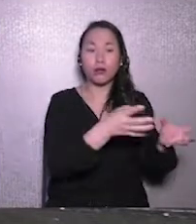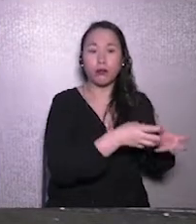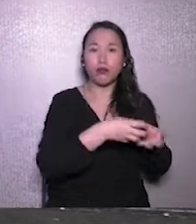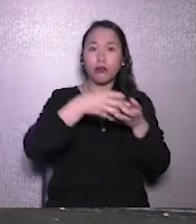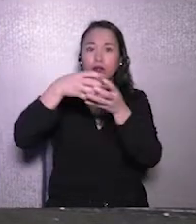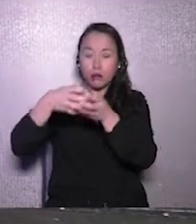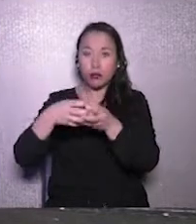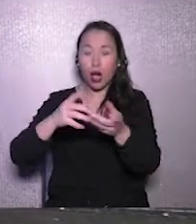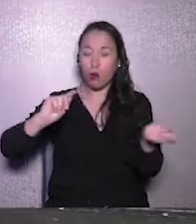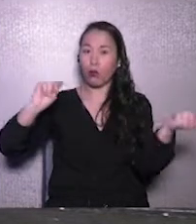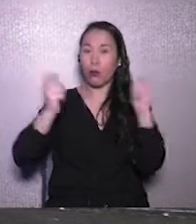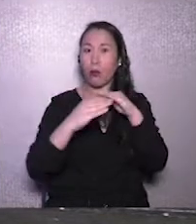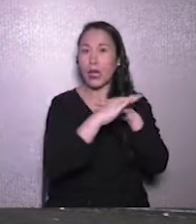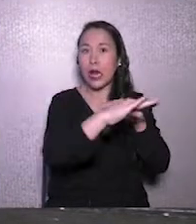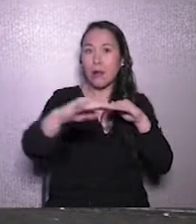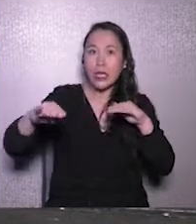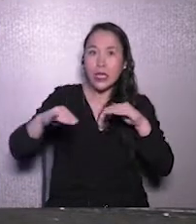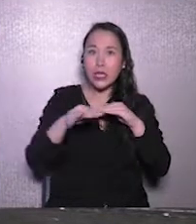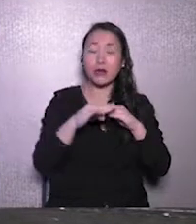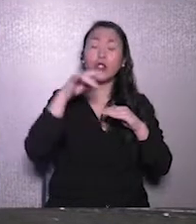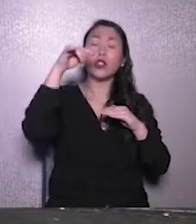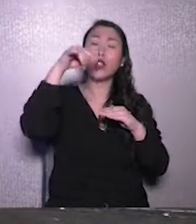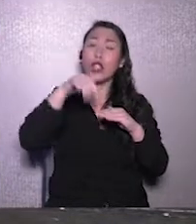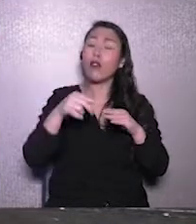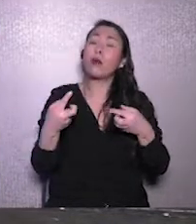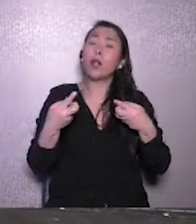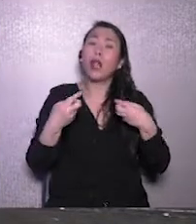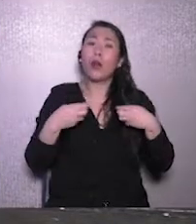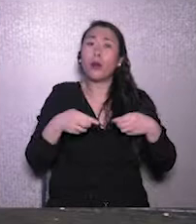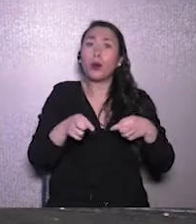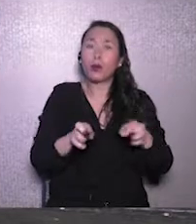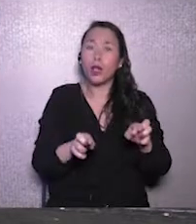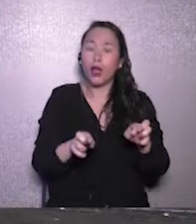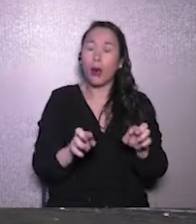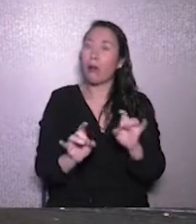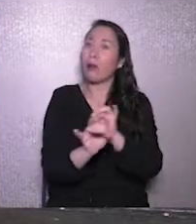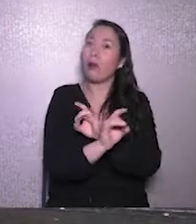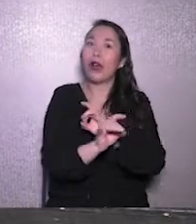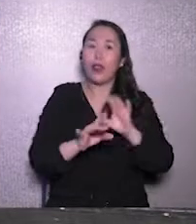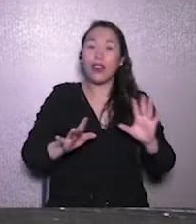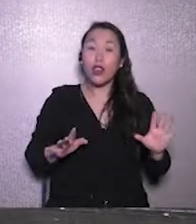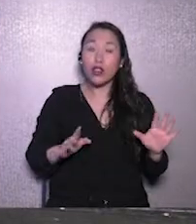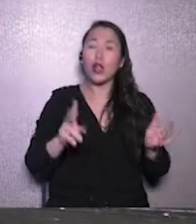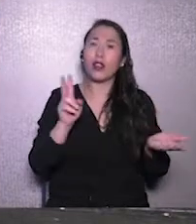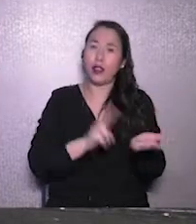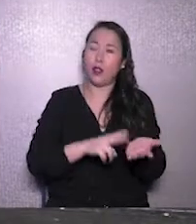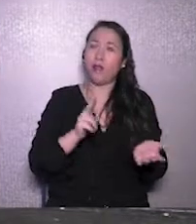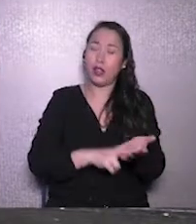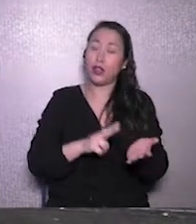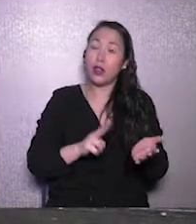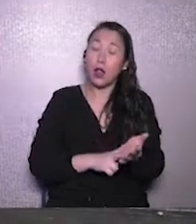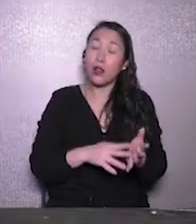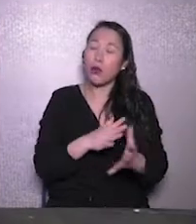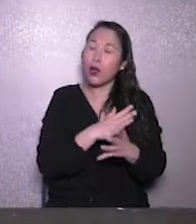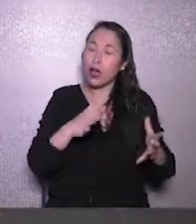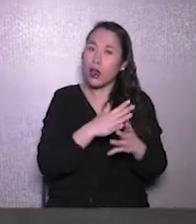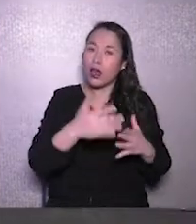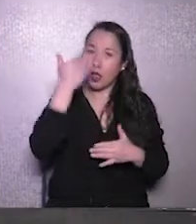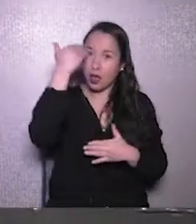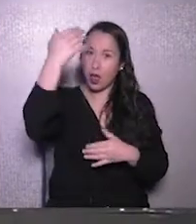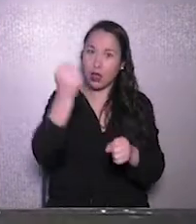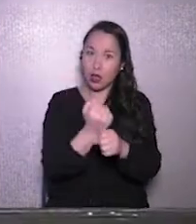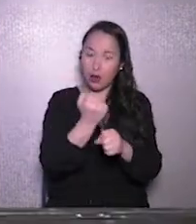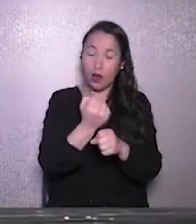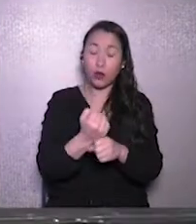mundo bastante más transversal. Y hoy día vamos a tener la oportunidad fantástica, de verdad, de tener un tremendo, tremenda jornada. Tenemos